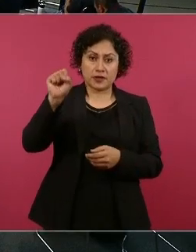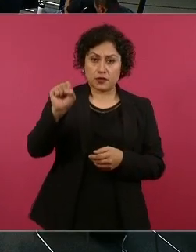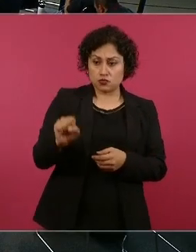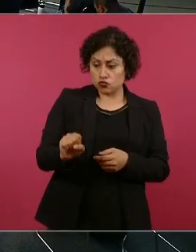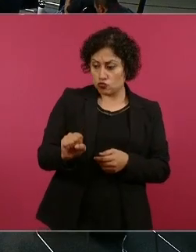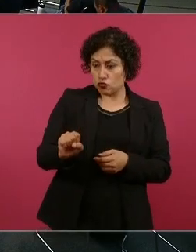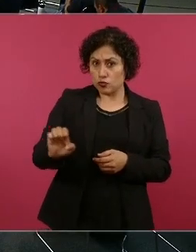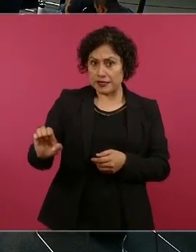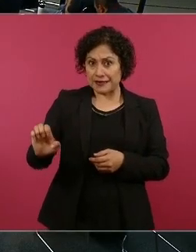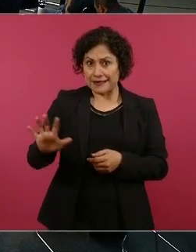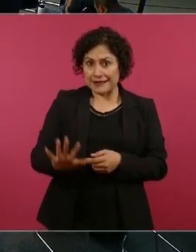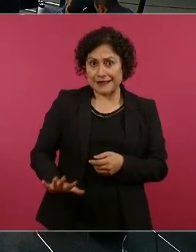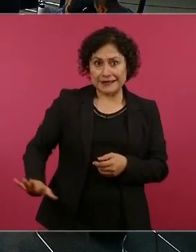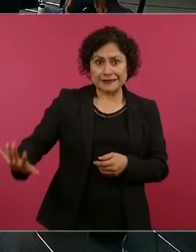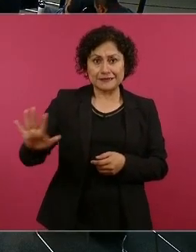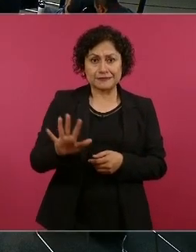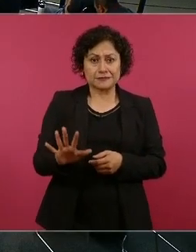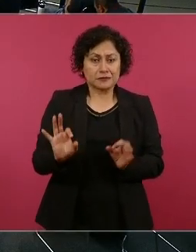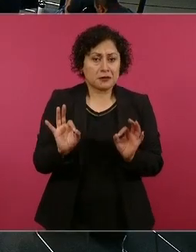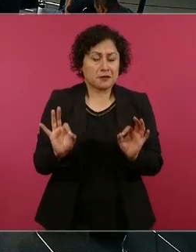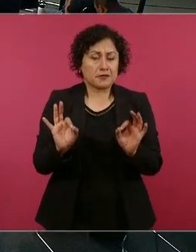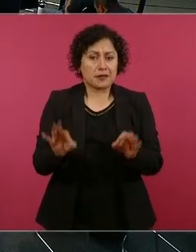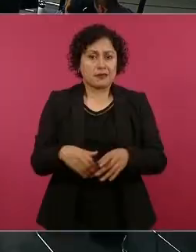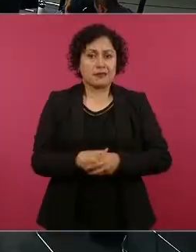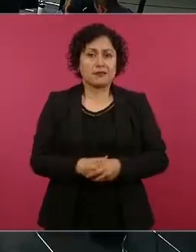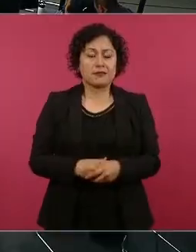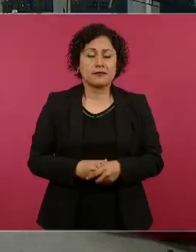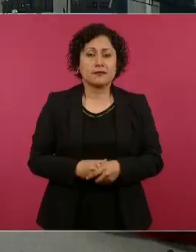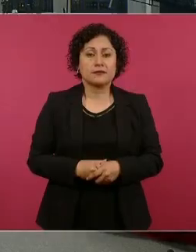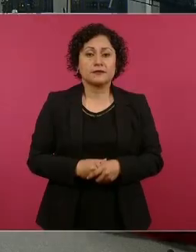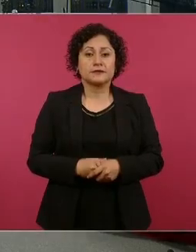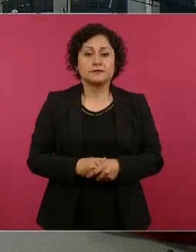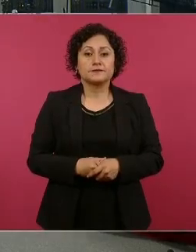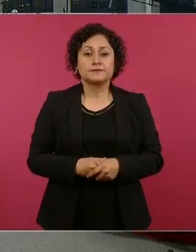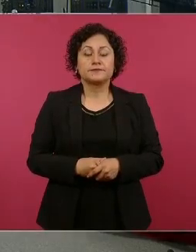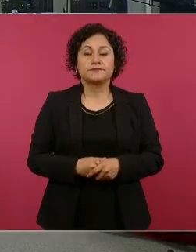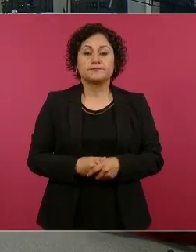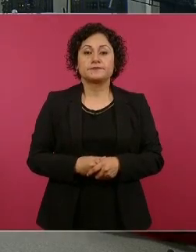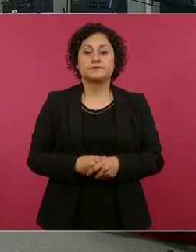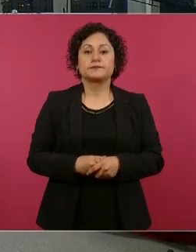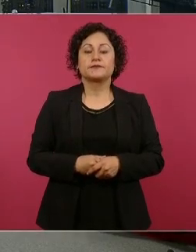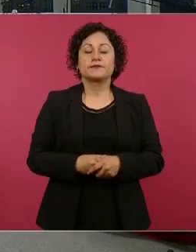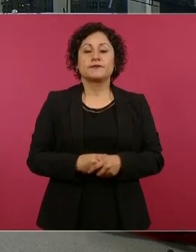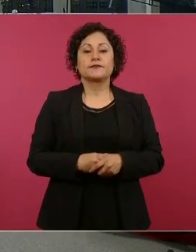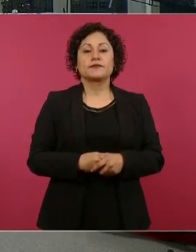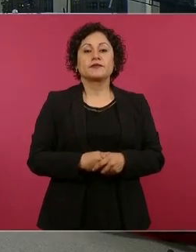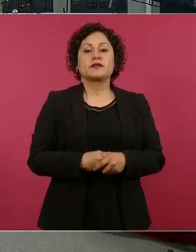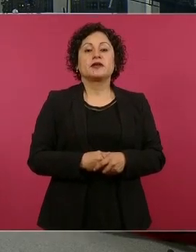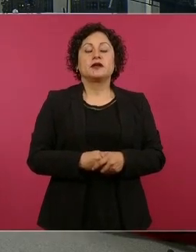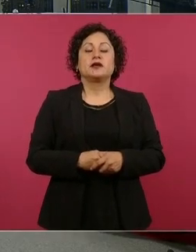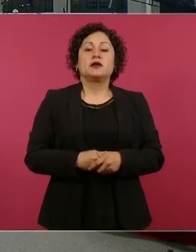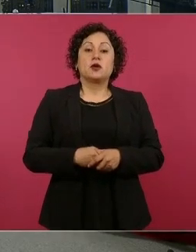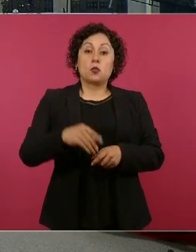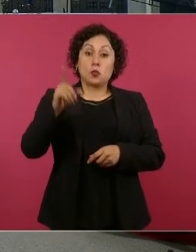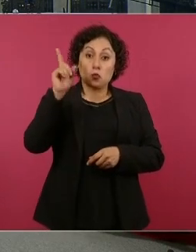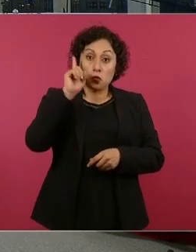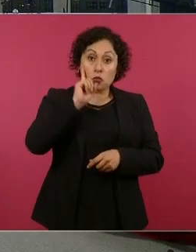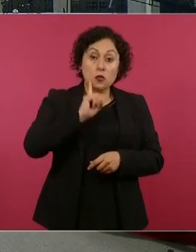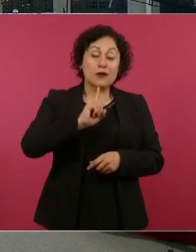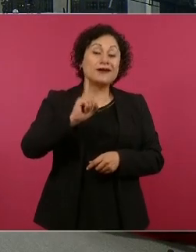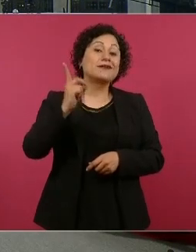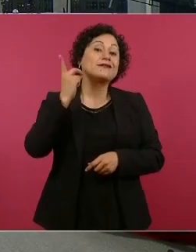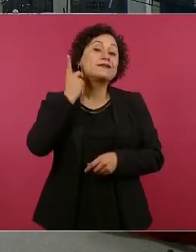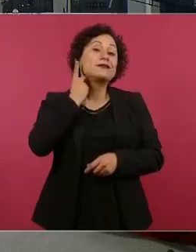las primeras diputadas, mujeres diputadas,